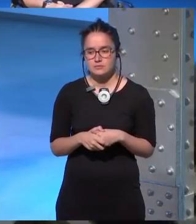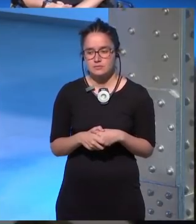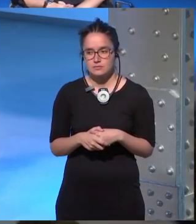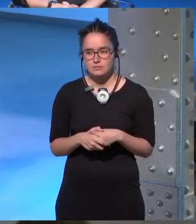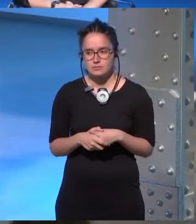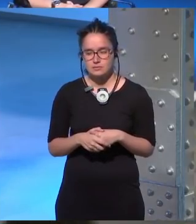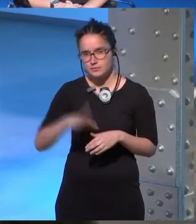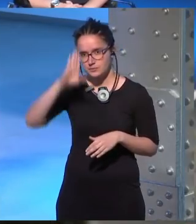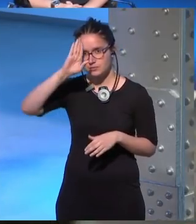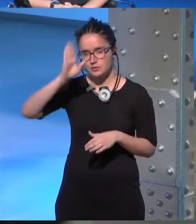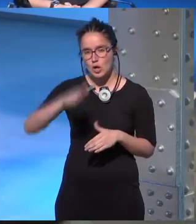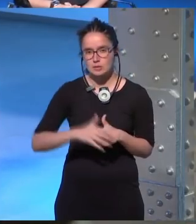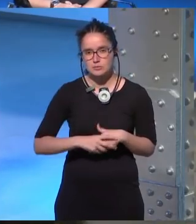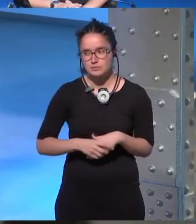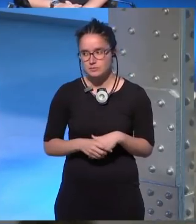hola